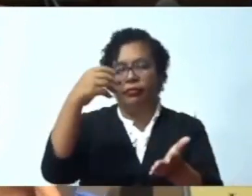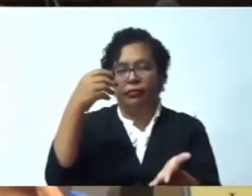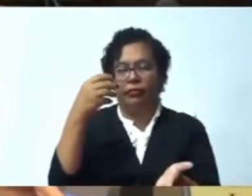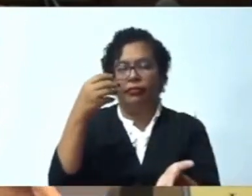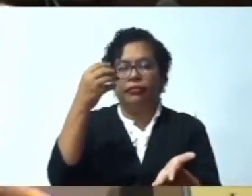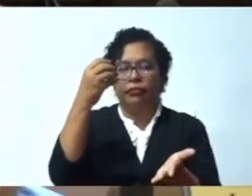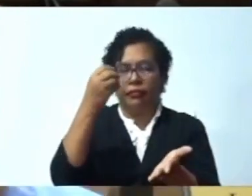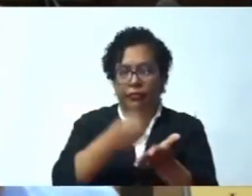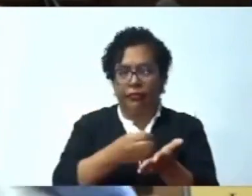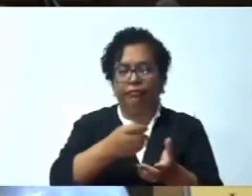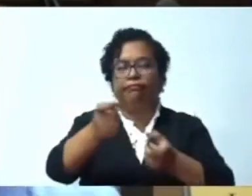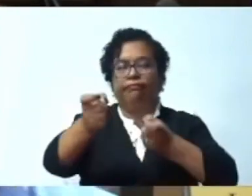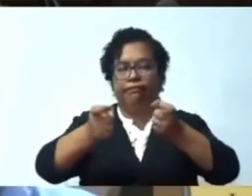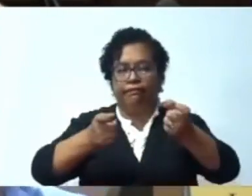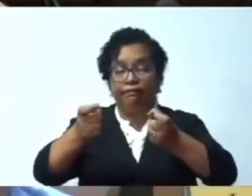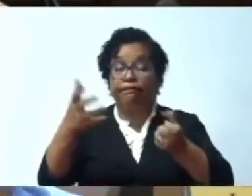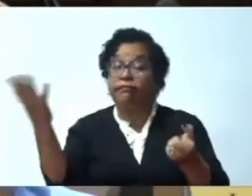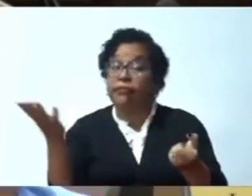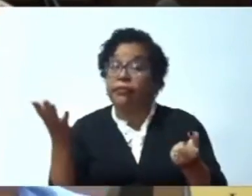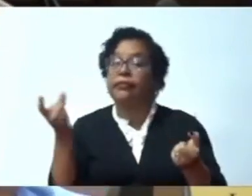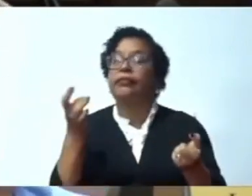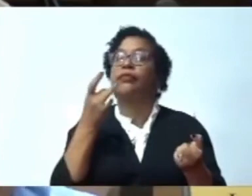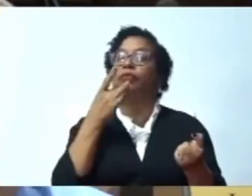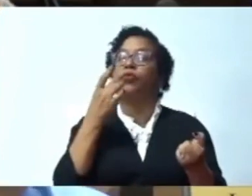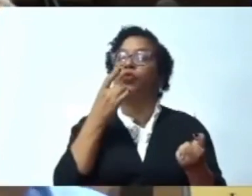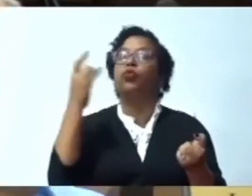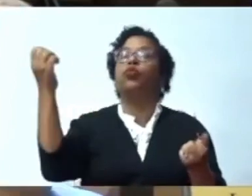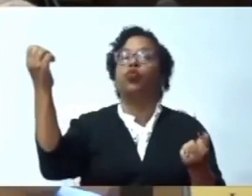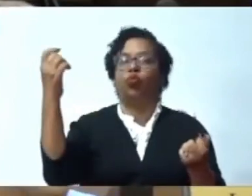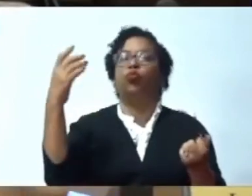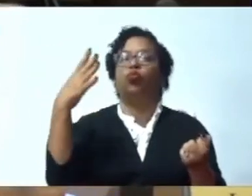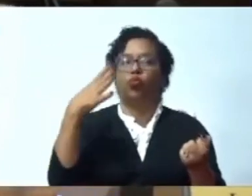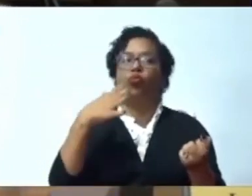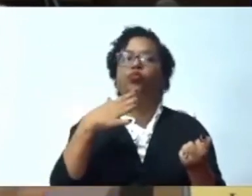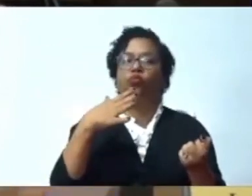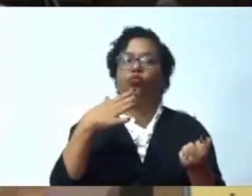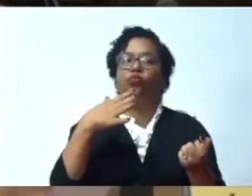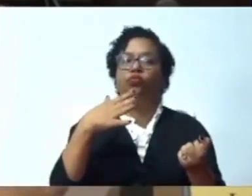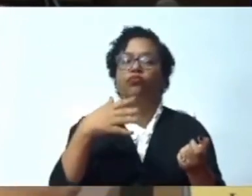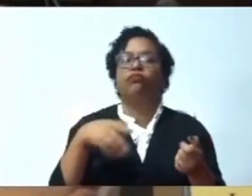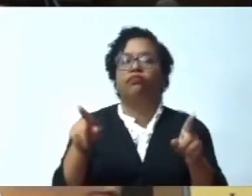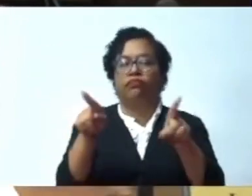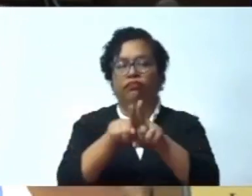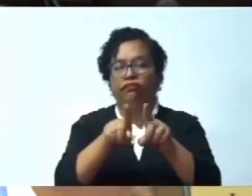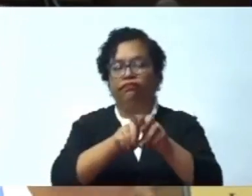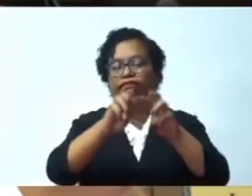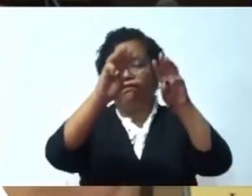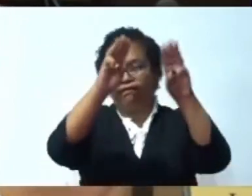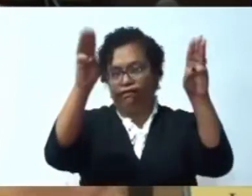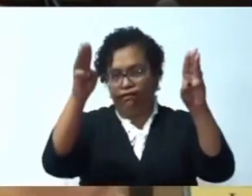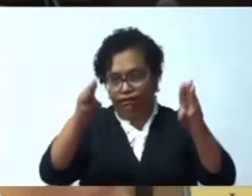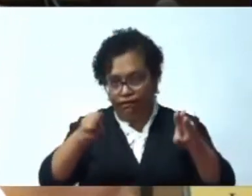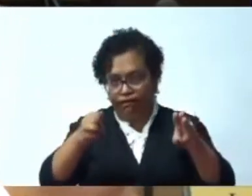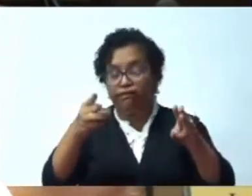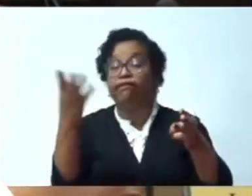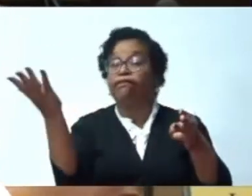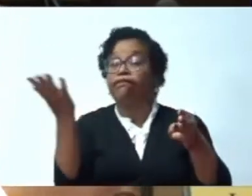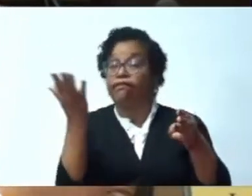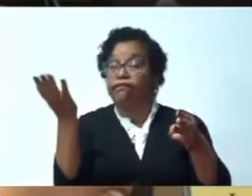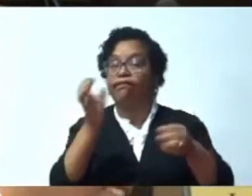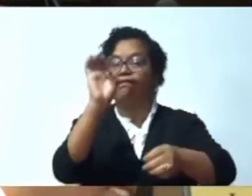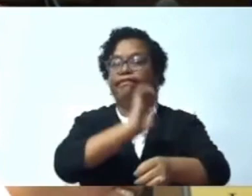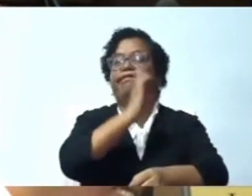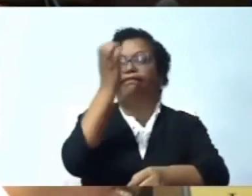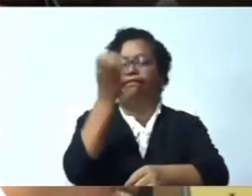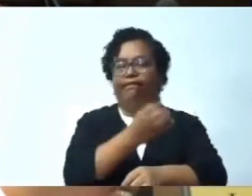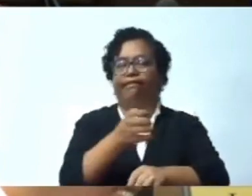importante en la República Dominicana y dándole competencia a otro ministerio que sí va a tener condiciones jurídicas para